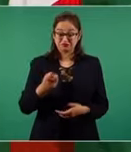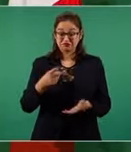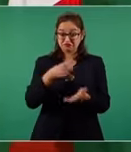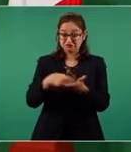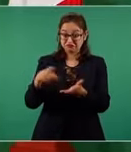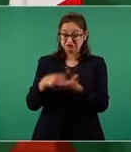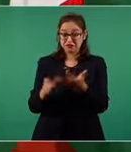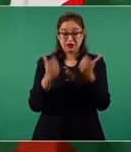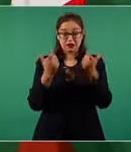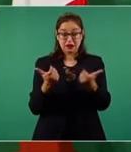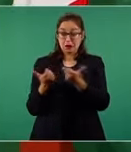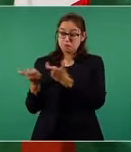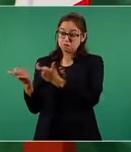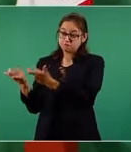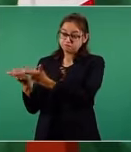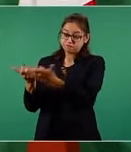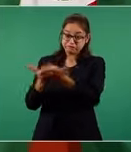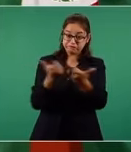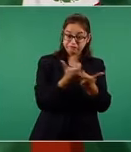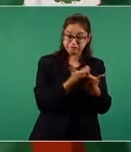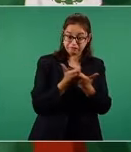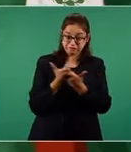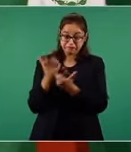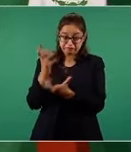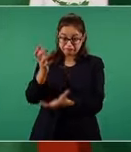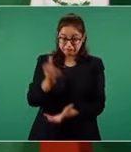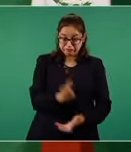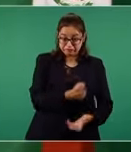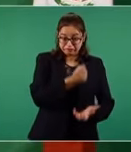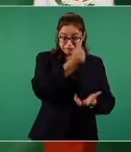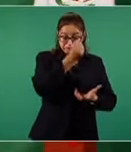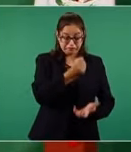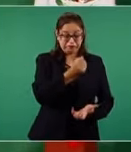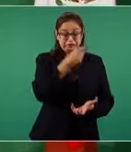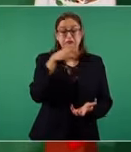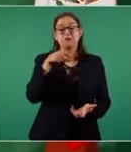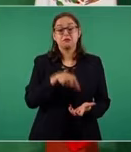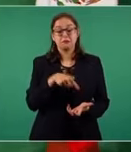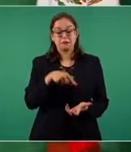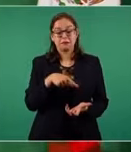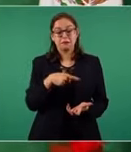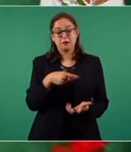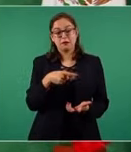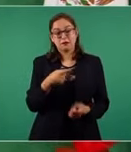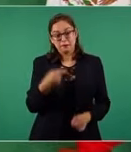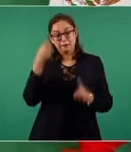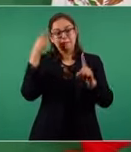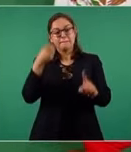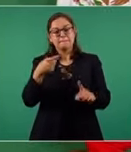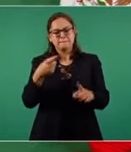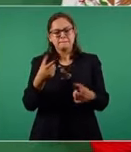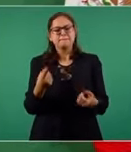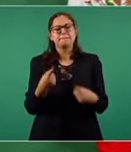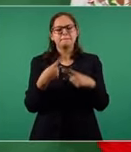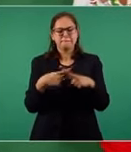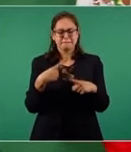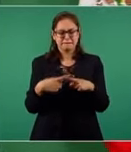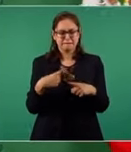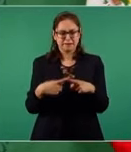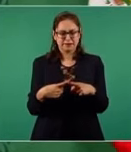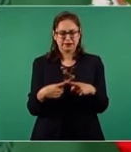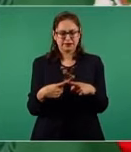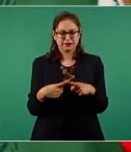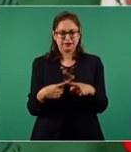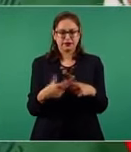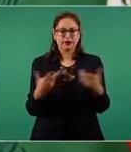va a ser para ayudar a